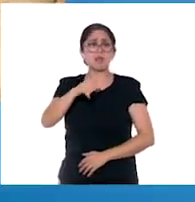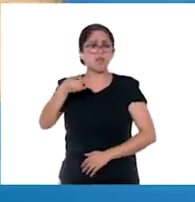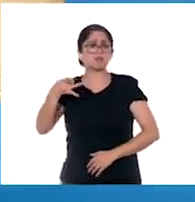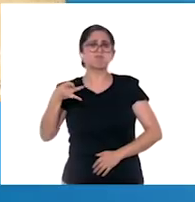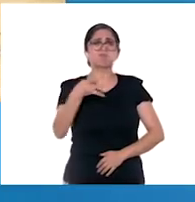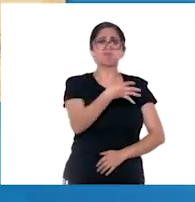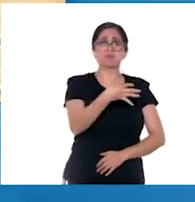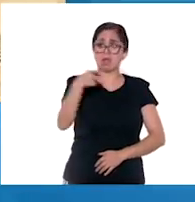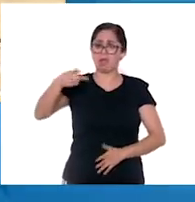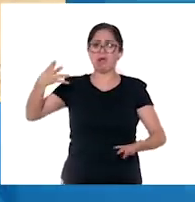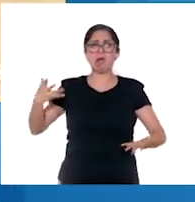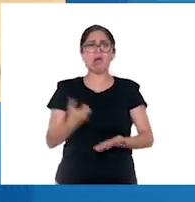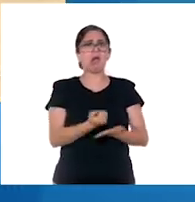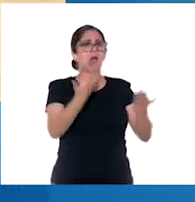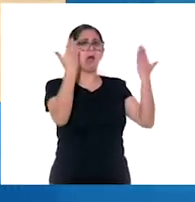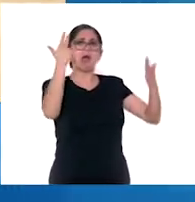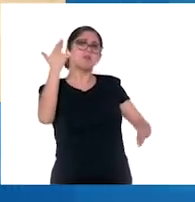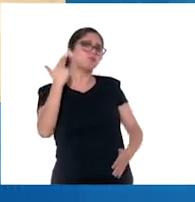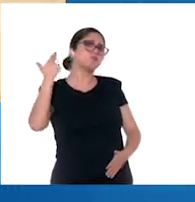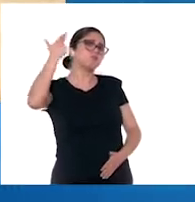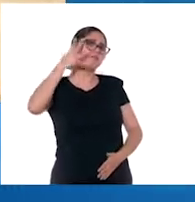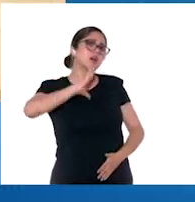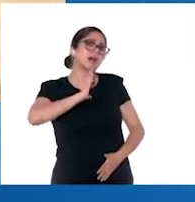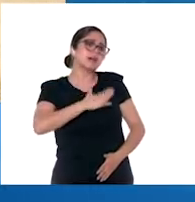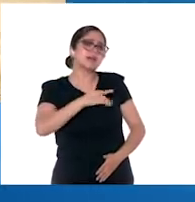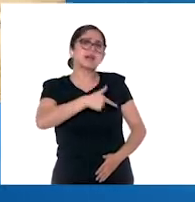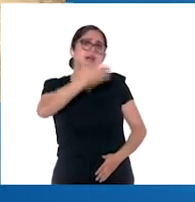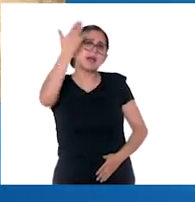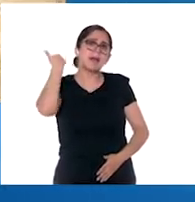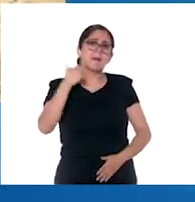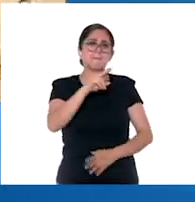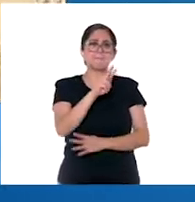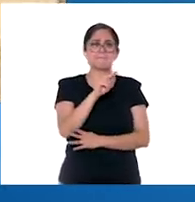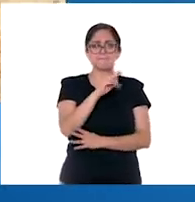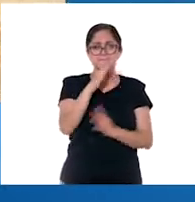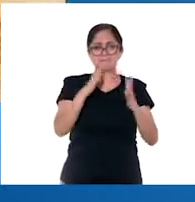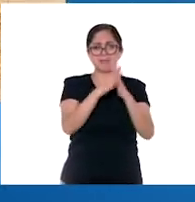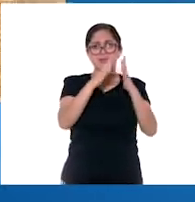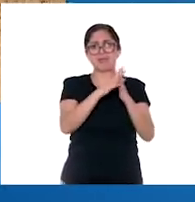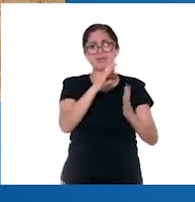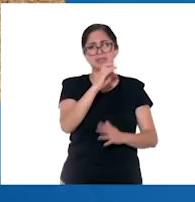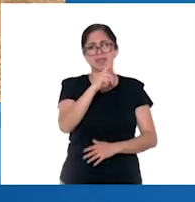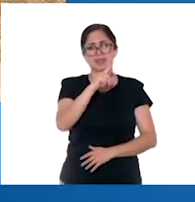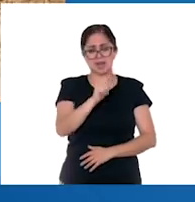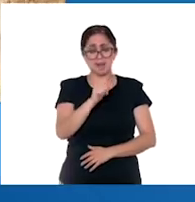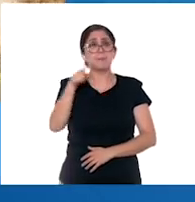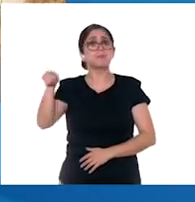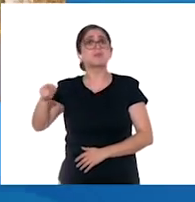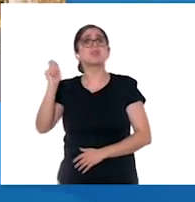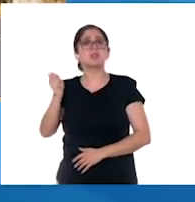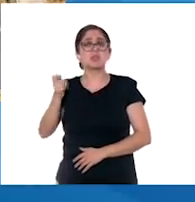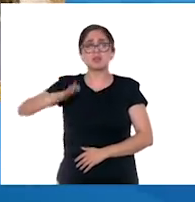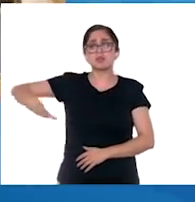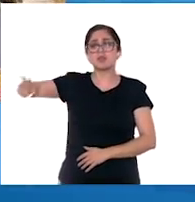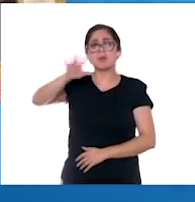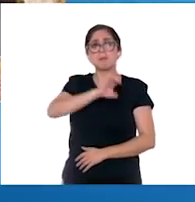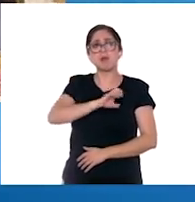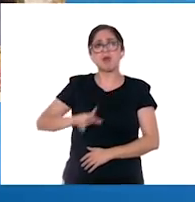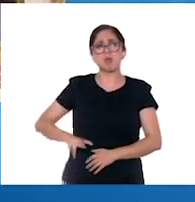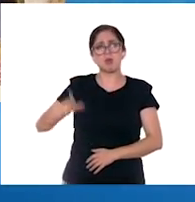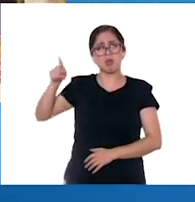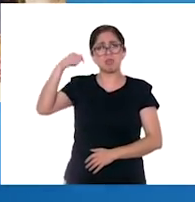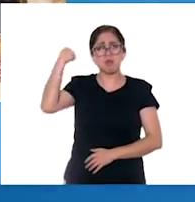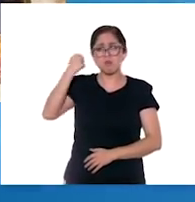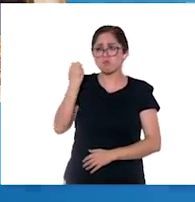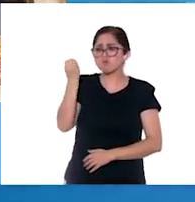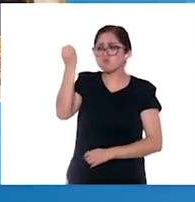la primera victoria en nombre de la corona, recordada como la Batalla de Centla. Como pago por su derrota, los embajadores de Tabasco entregaron piedras